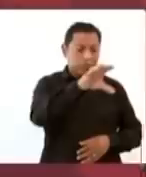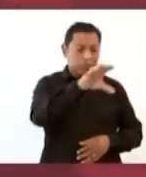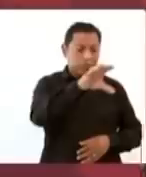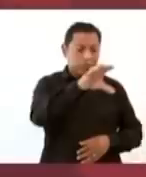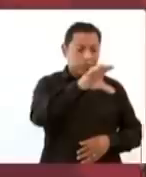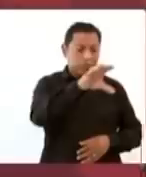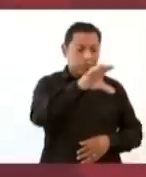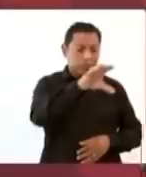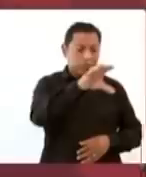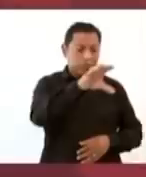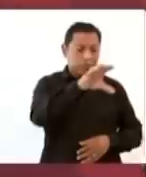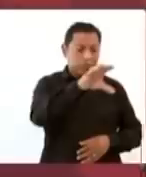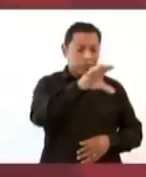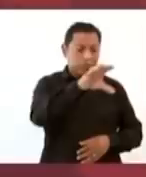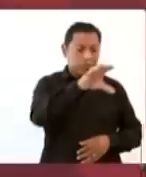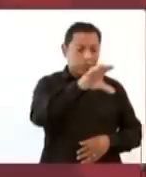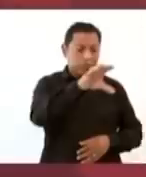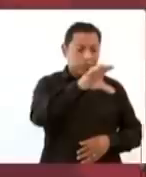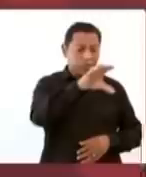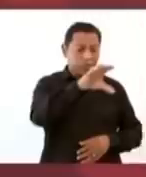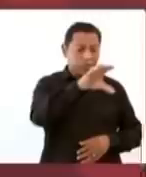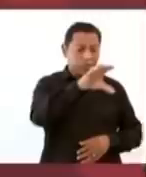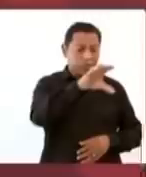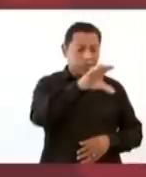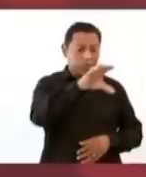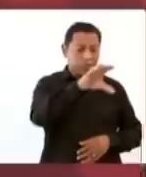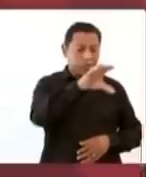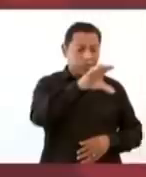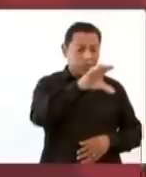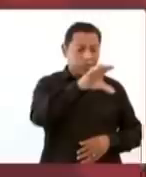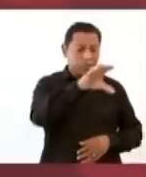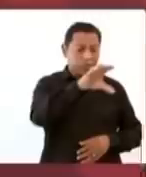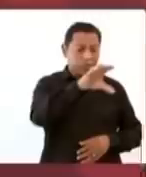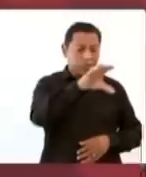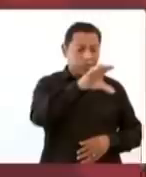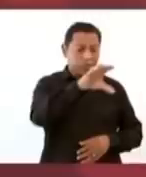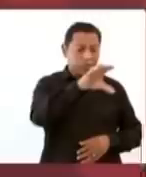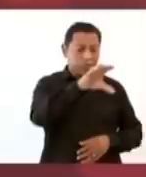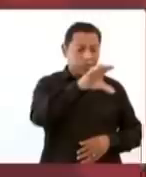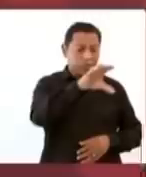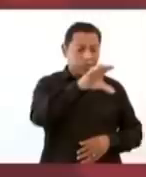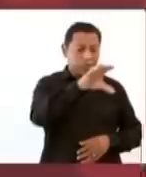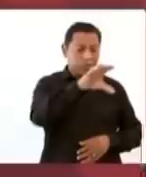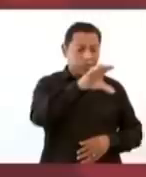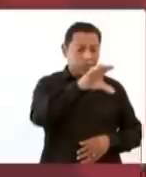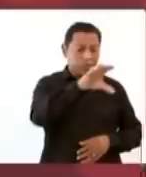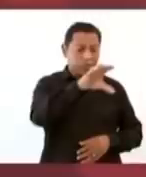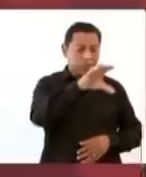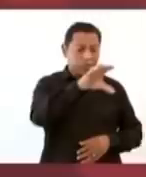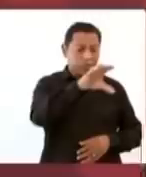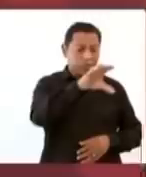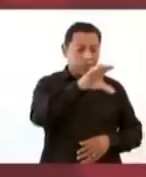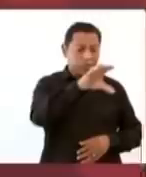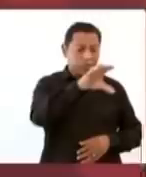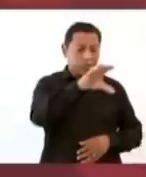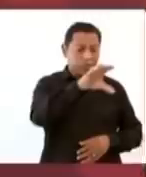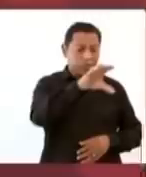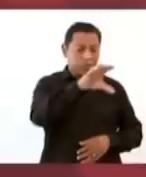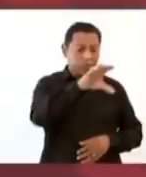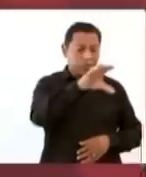que no van a tener dividendo. Lo único que tienen es balborrea de la boca y